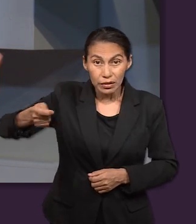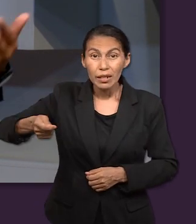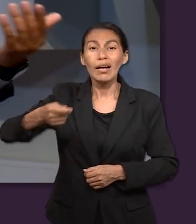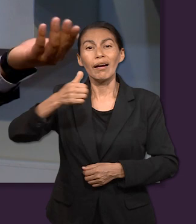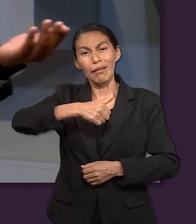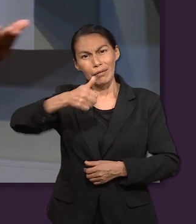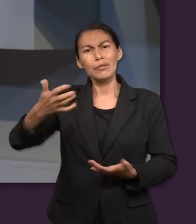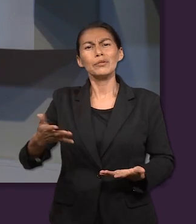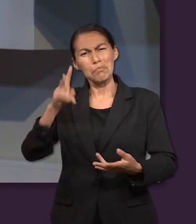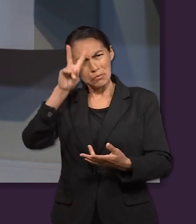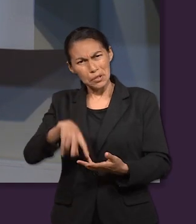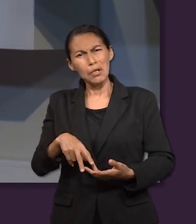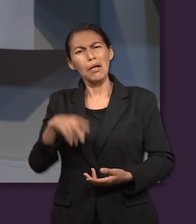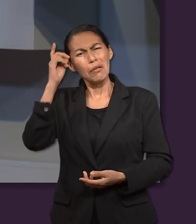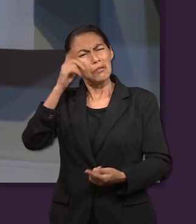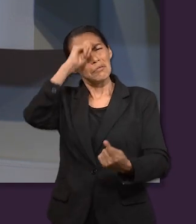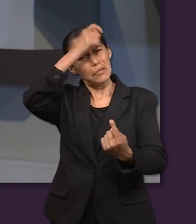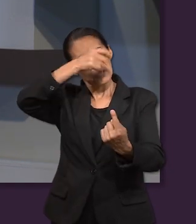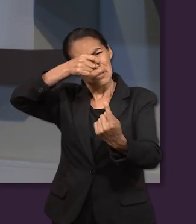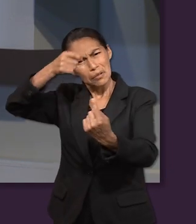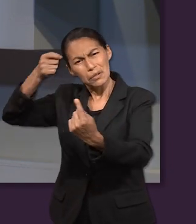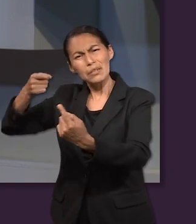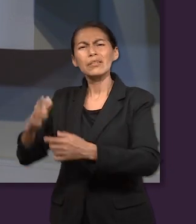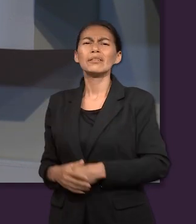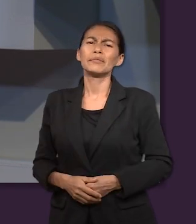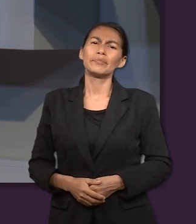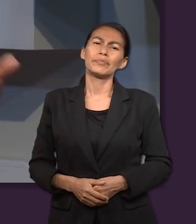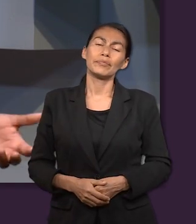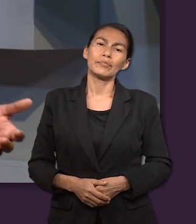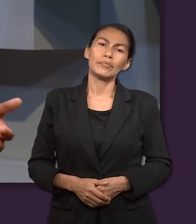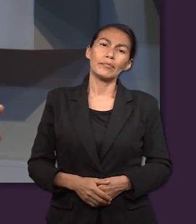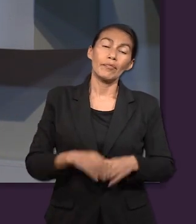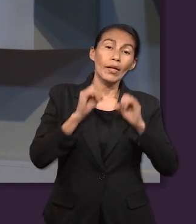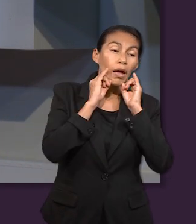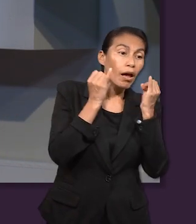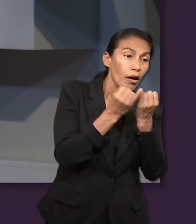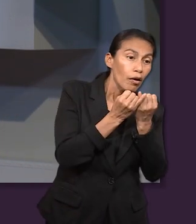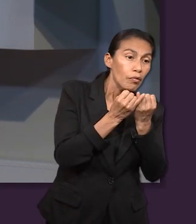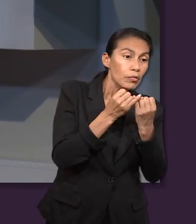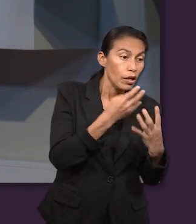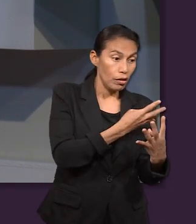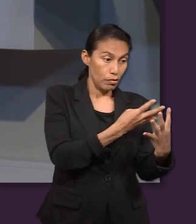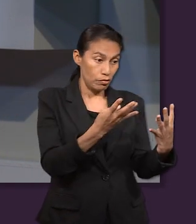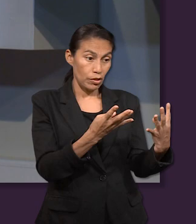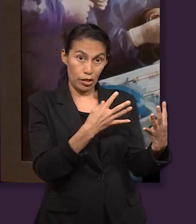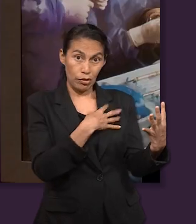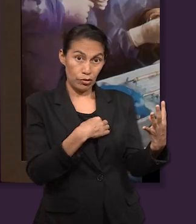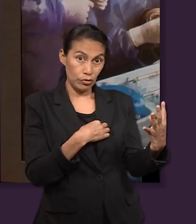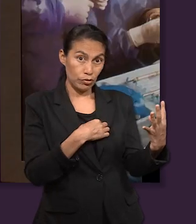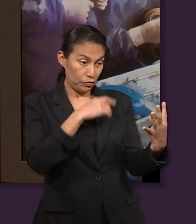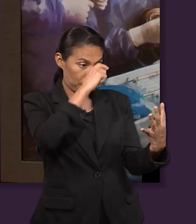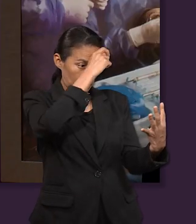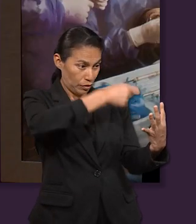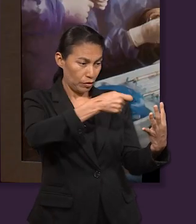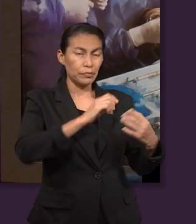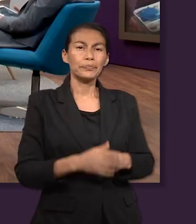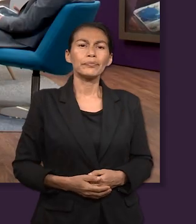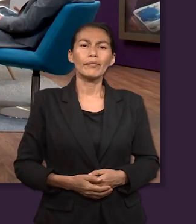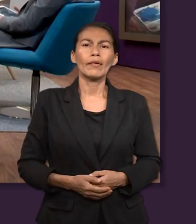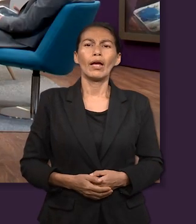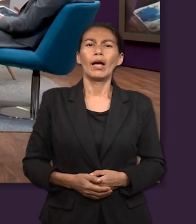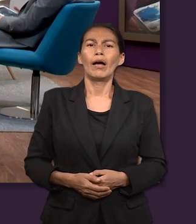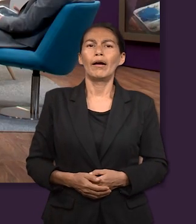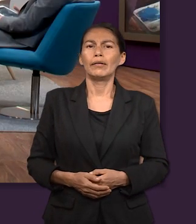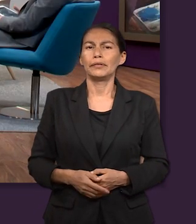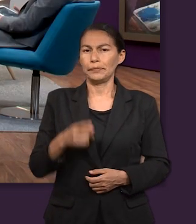Jacob bendijo a sus hijos, los hizo herederos, los puso enfrente. Y quiero concluir antes de